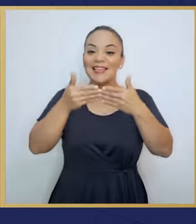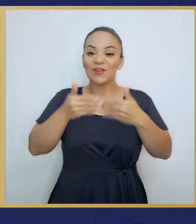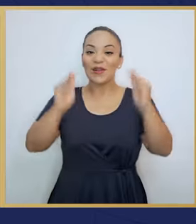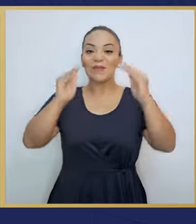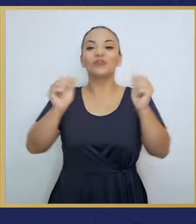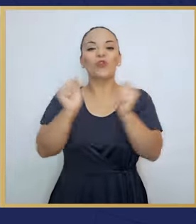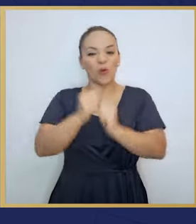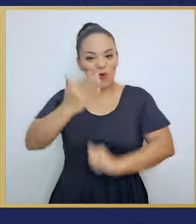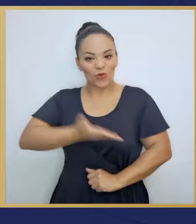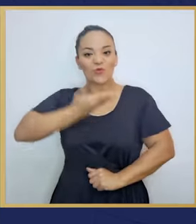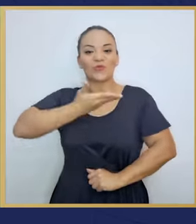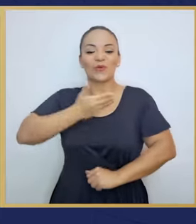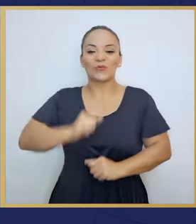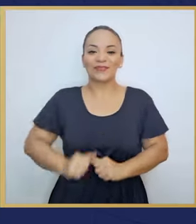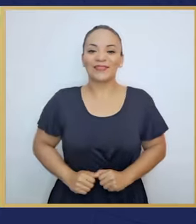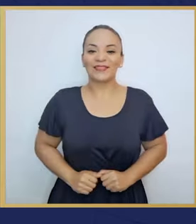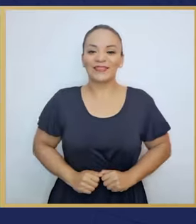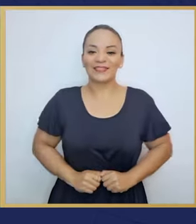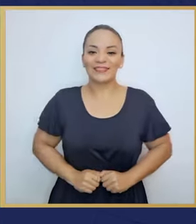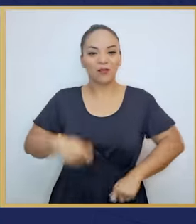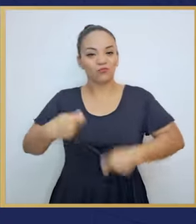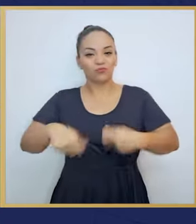¡Amburémosla! ¡Con orgullo!